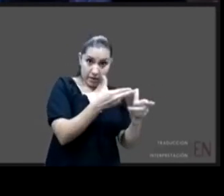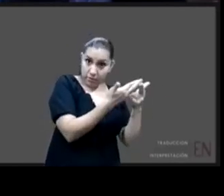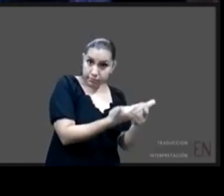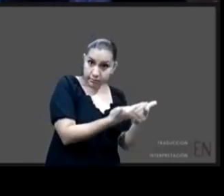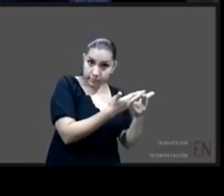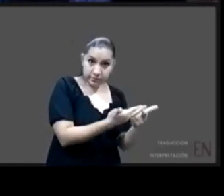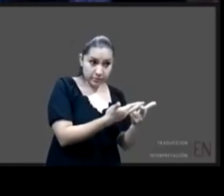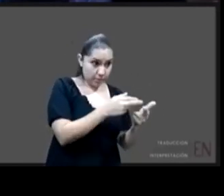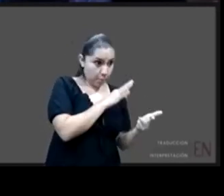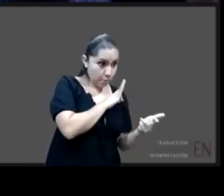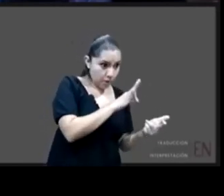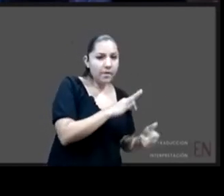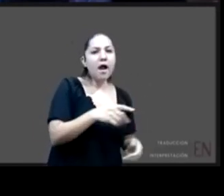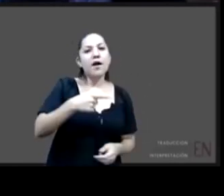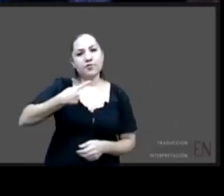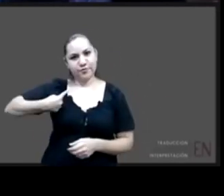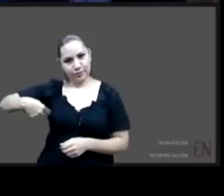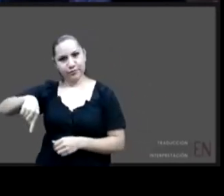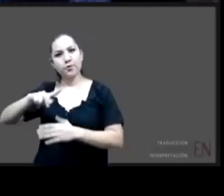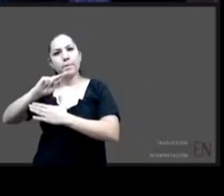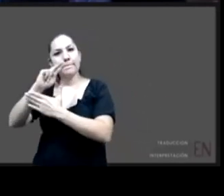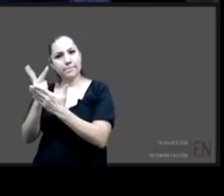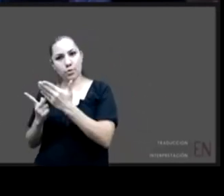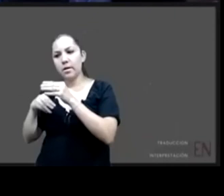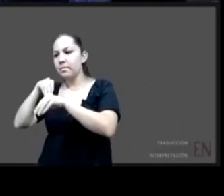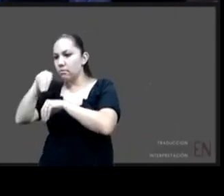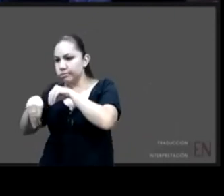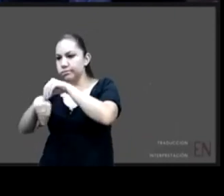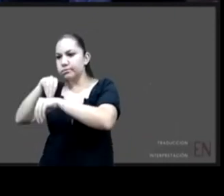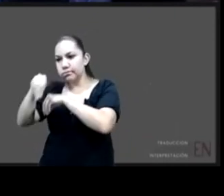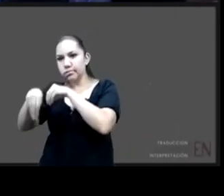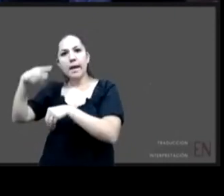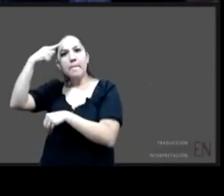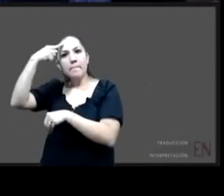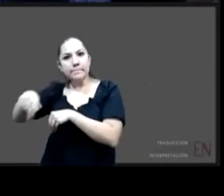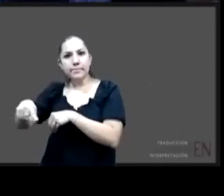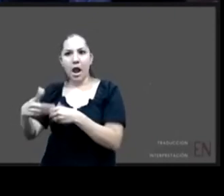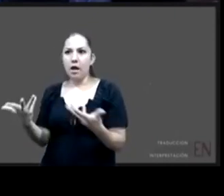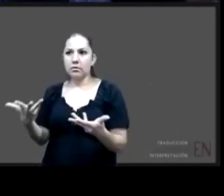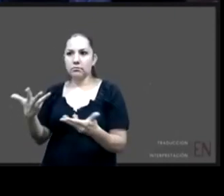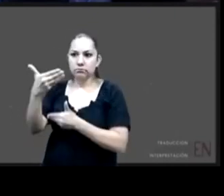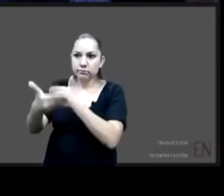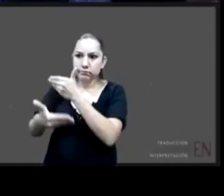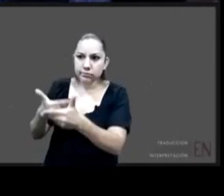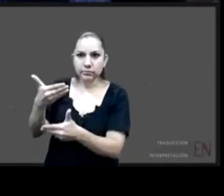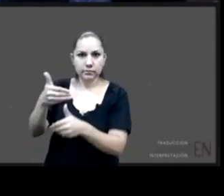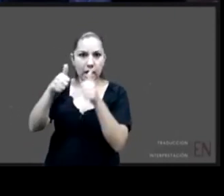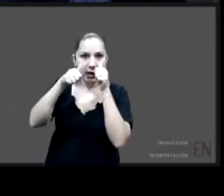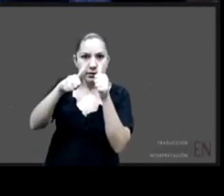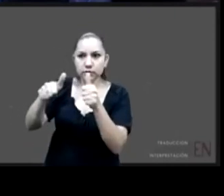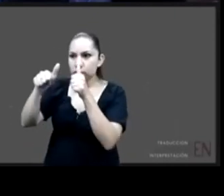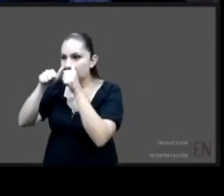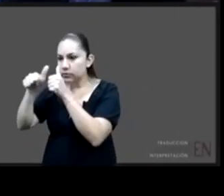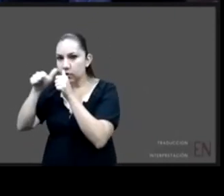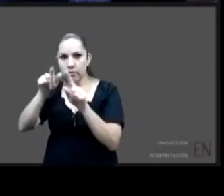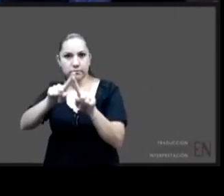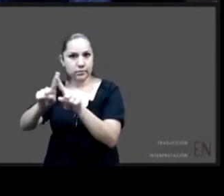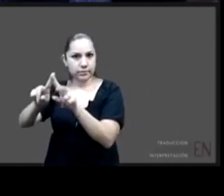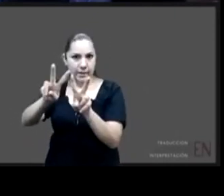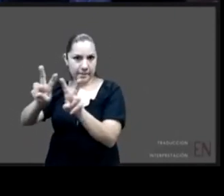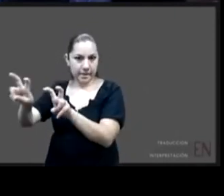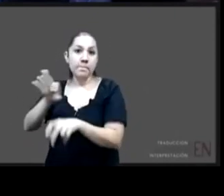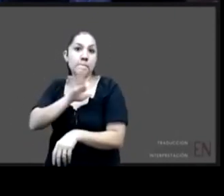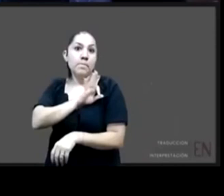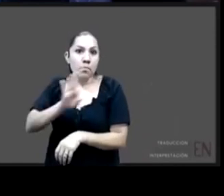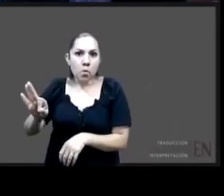esta política integral que abarque los diferentes pilares desde la prevención hasta el